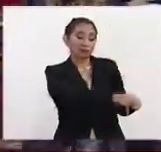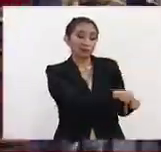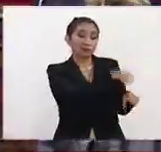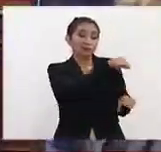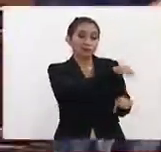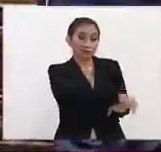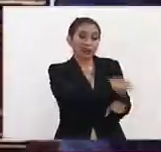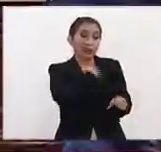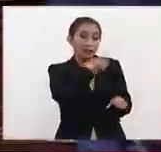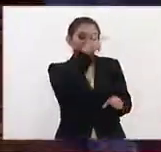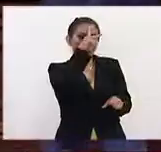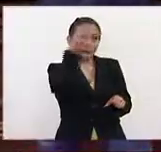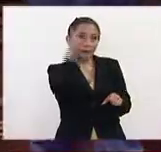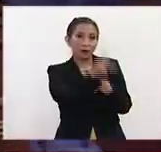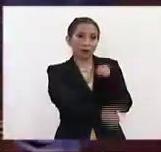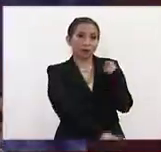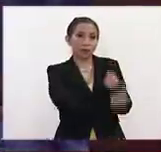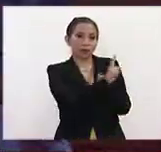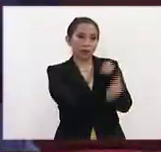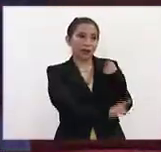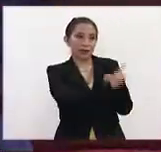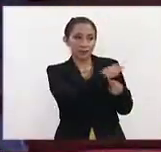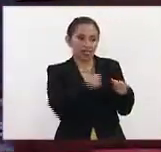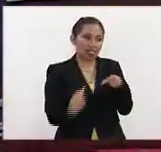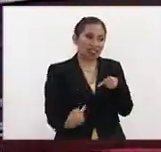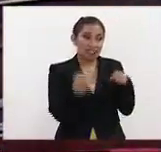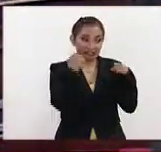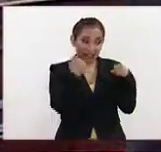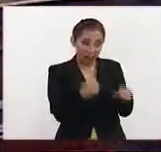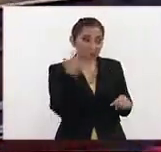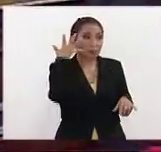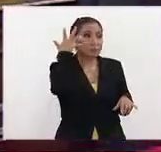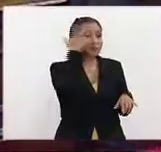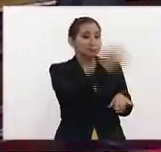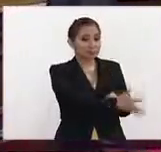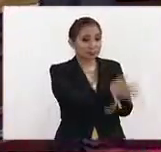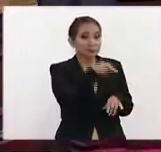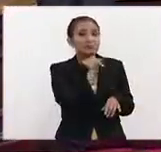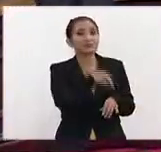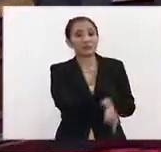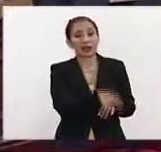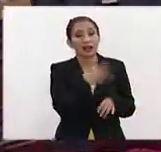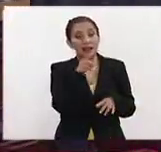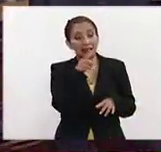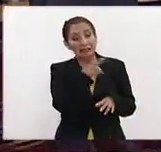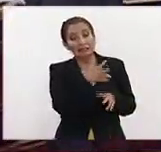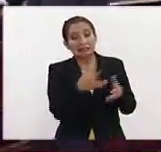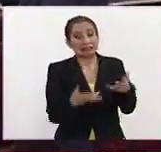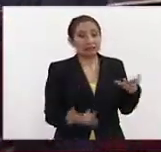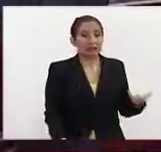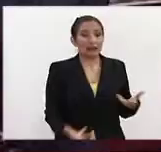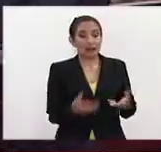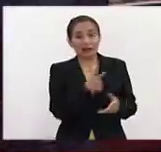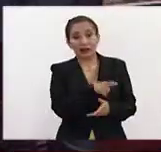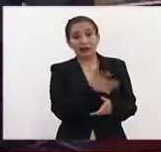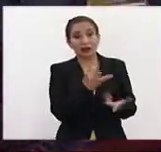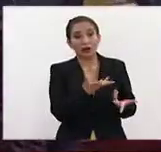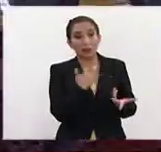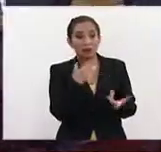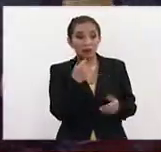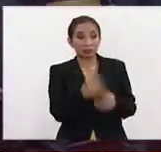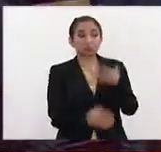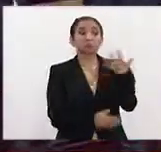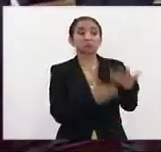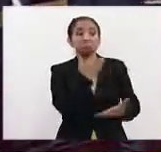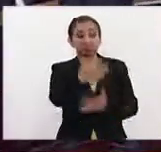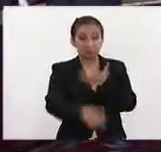el recrudecimiento del conflicto, que seguro que traerá unas imágenes de calentamiento